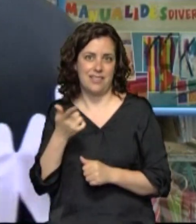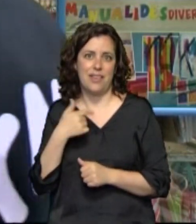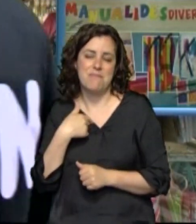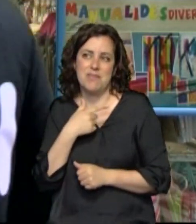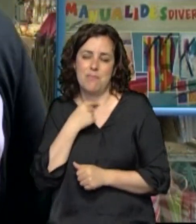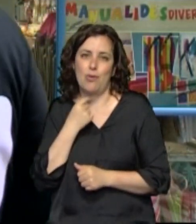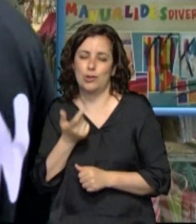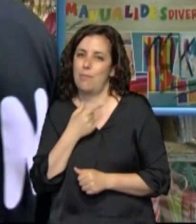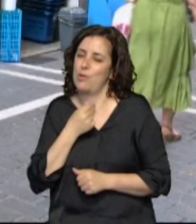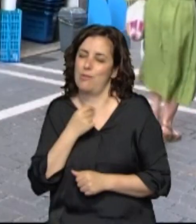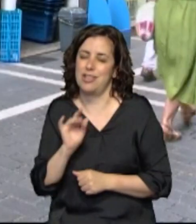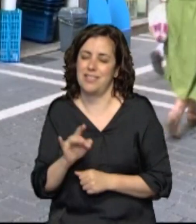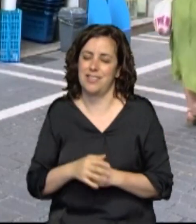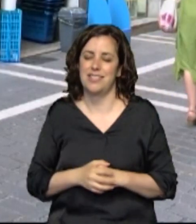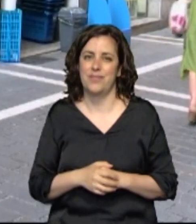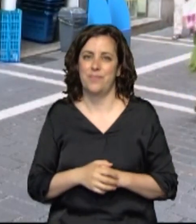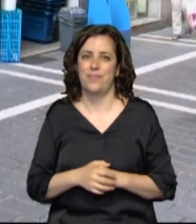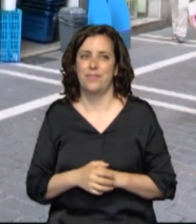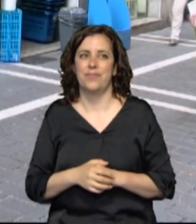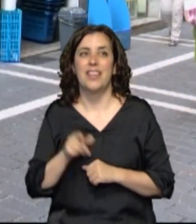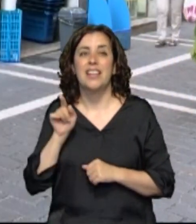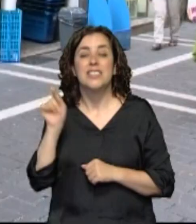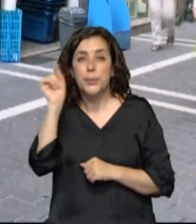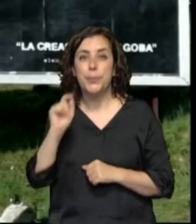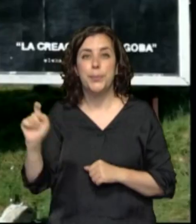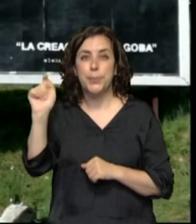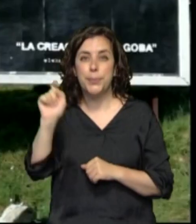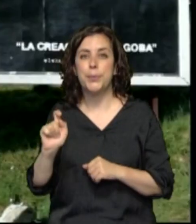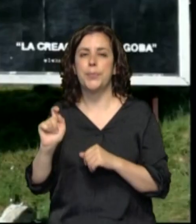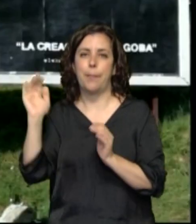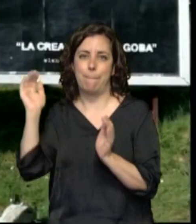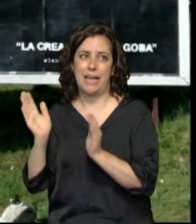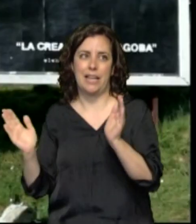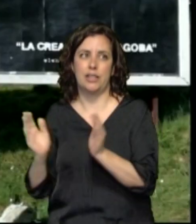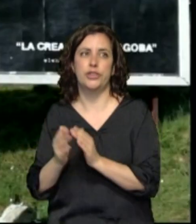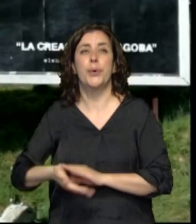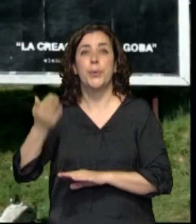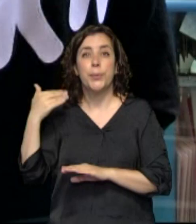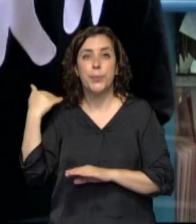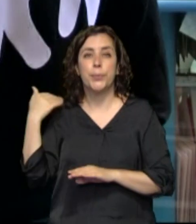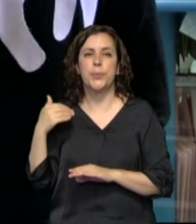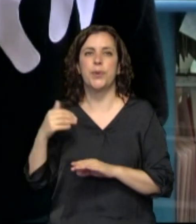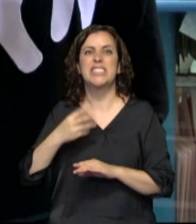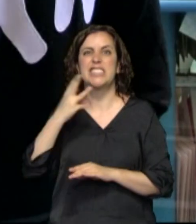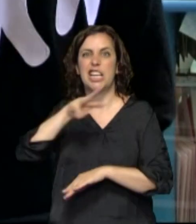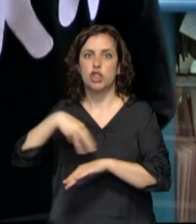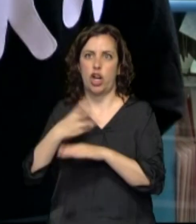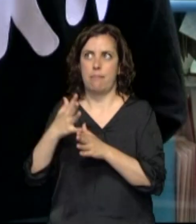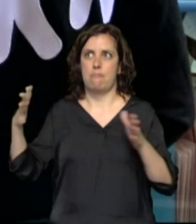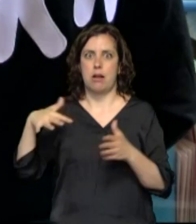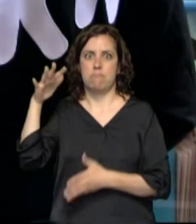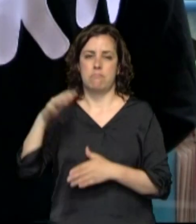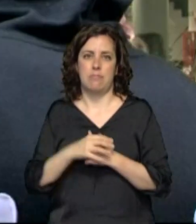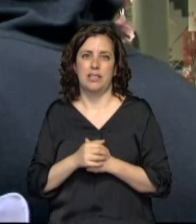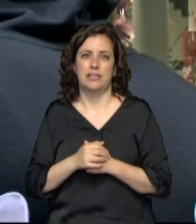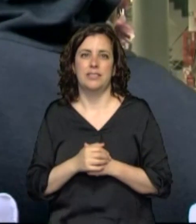sí, sí, me gusta, me gusta, sí. Este es de pequeñas dimensiones, no como la anterior, cuya colocación le llevó tres horas. situación actual no permitía invertir mucho